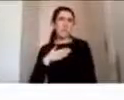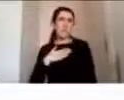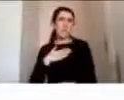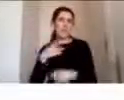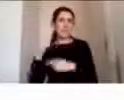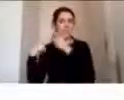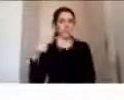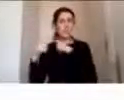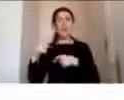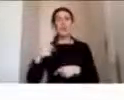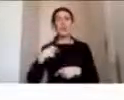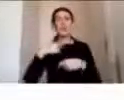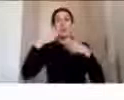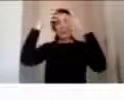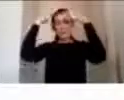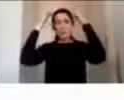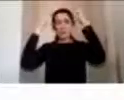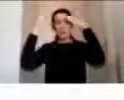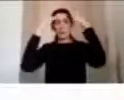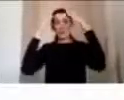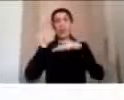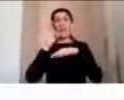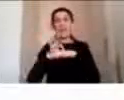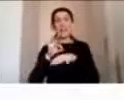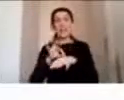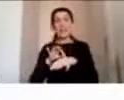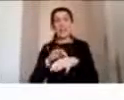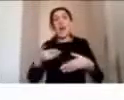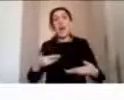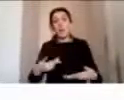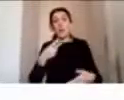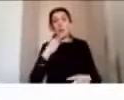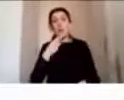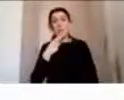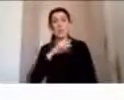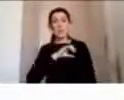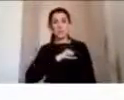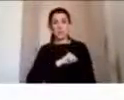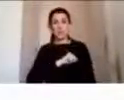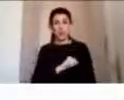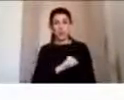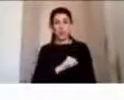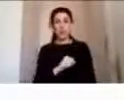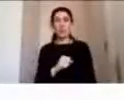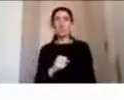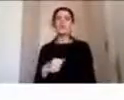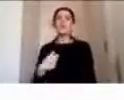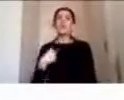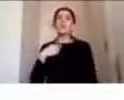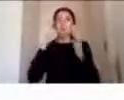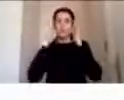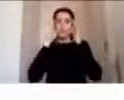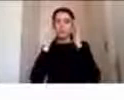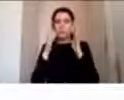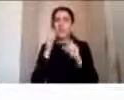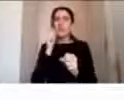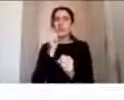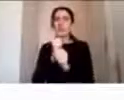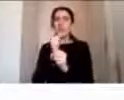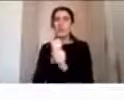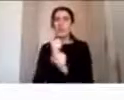neuropsicóloga clínica actualmente vivo en Santiago y me dedico principalmente al trabajo clínico con niños y adultos